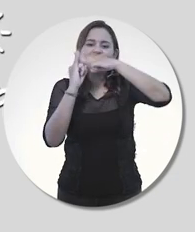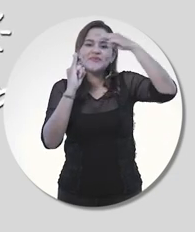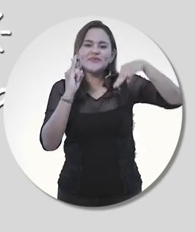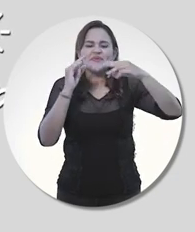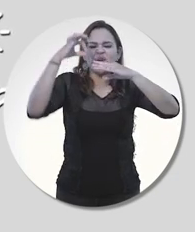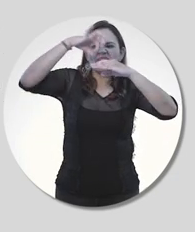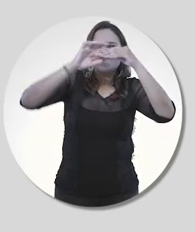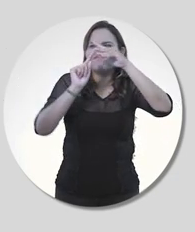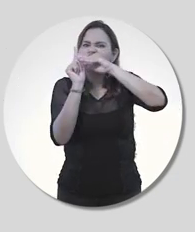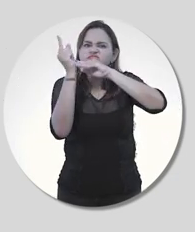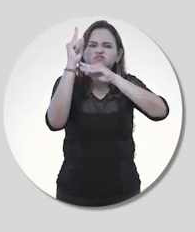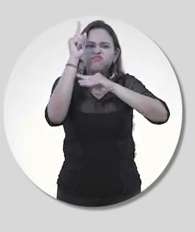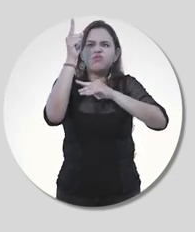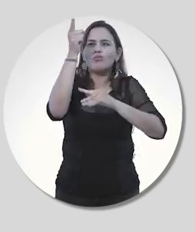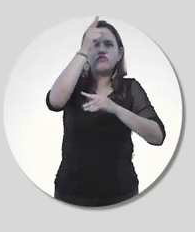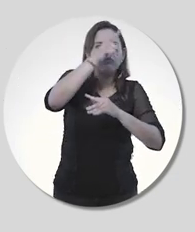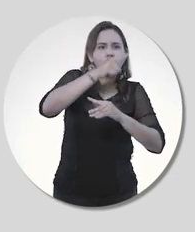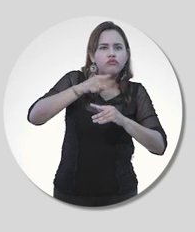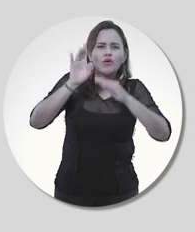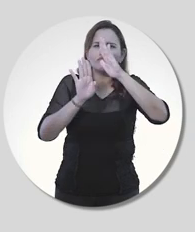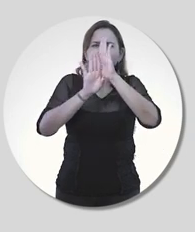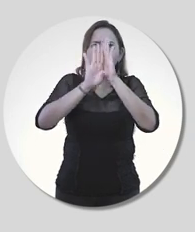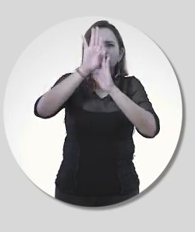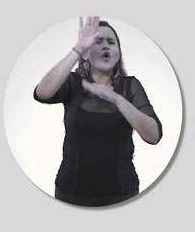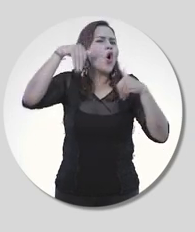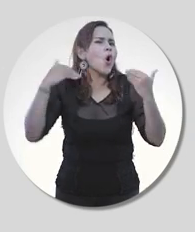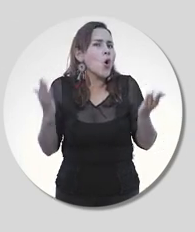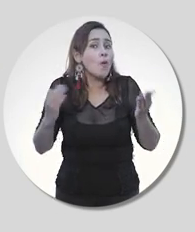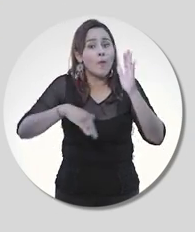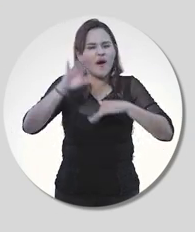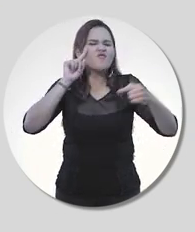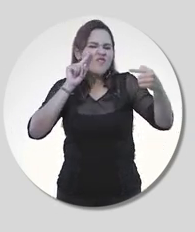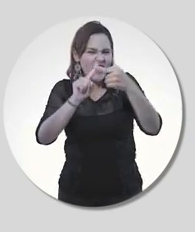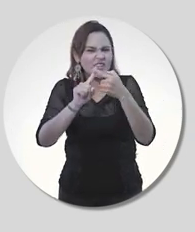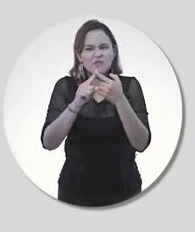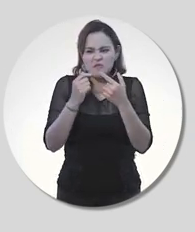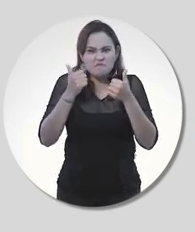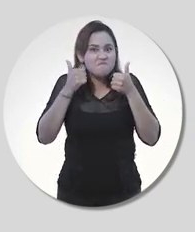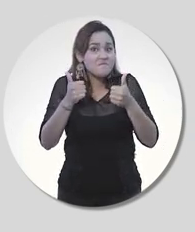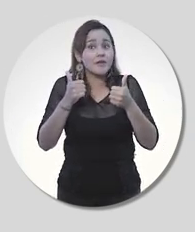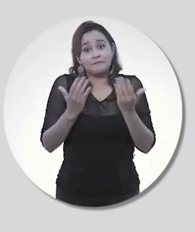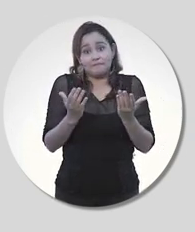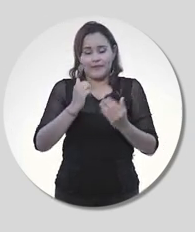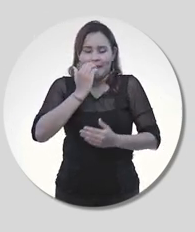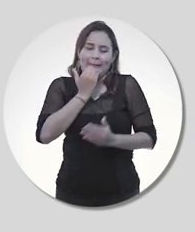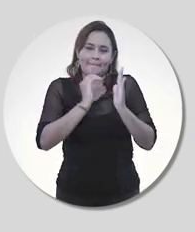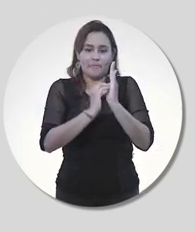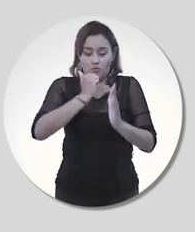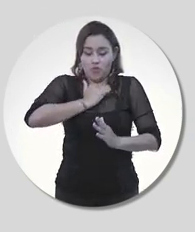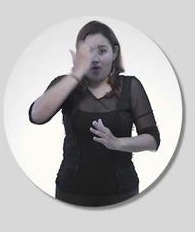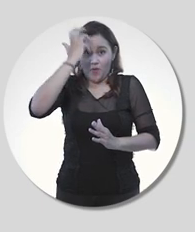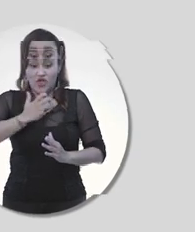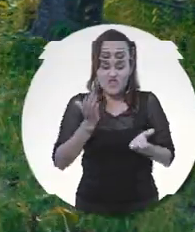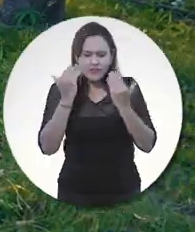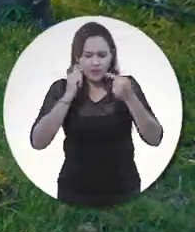Magdalena convergen para lograr una calidad educativa sostenible. La autoavaluación ayuda a reconocer lo que les afecta y les